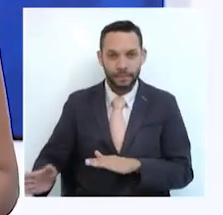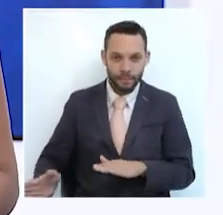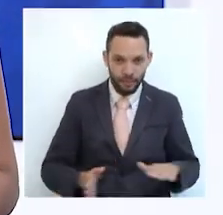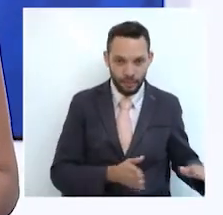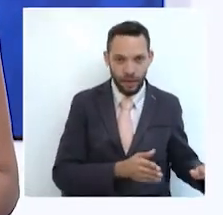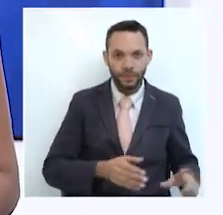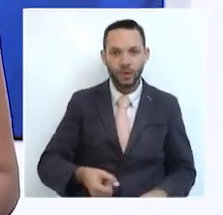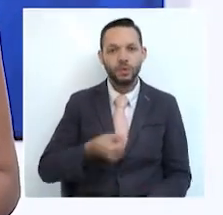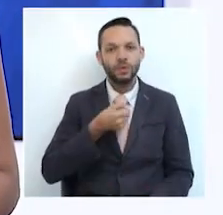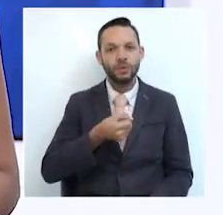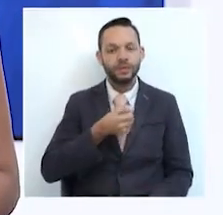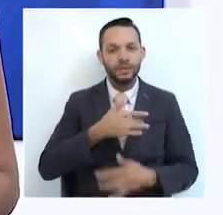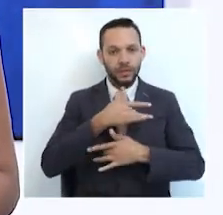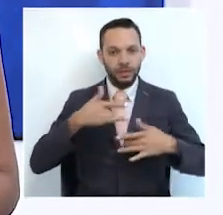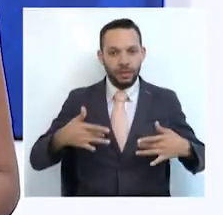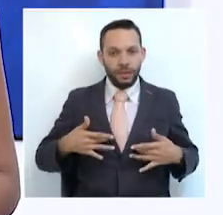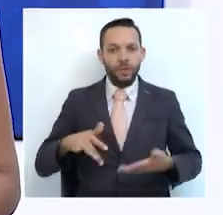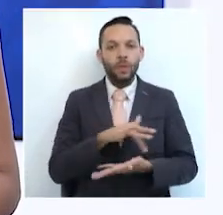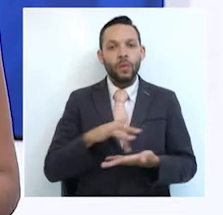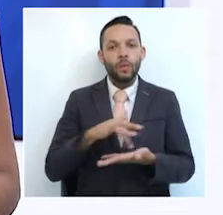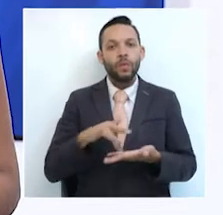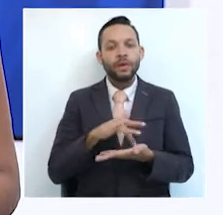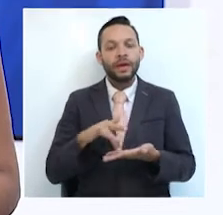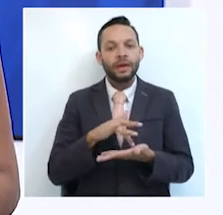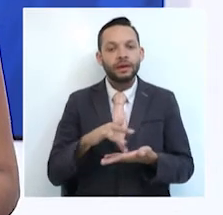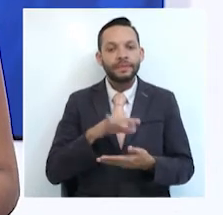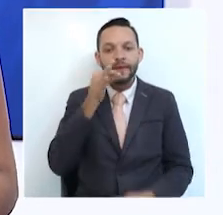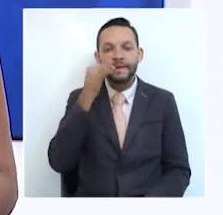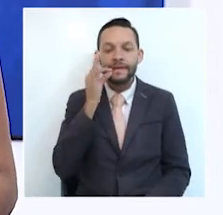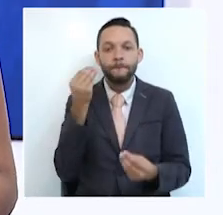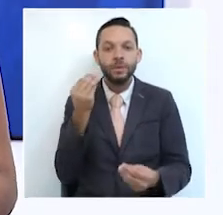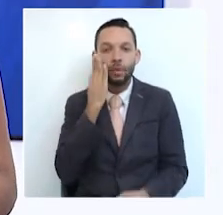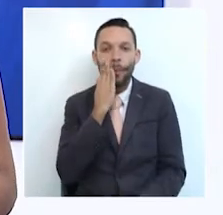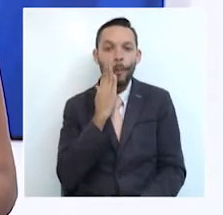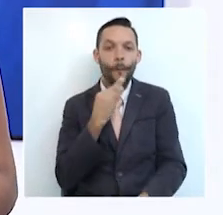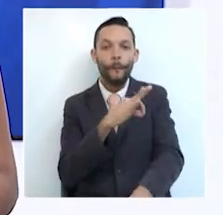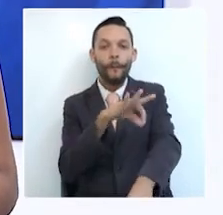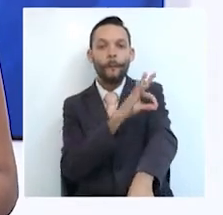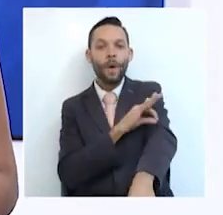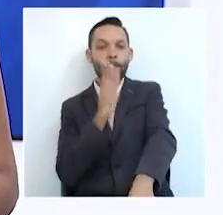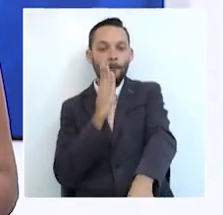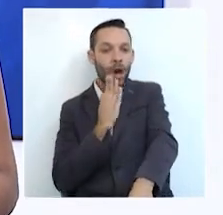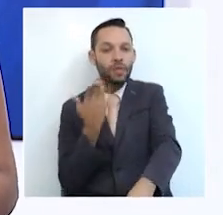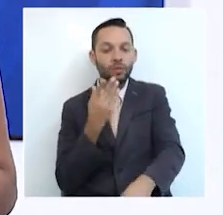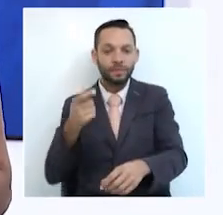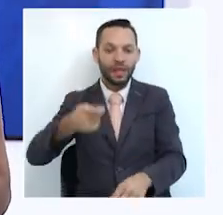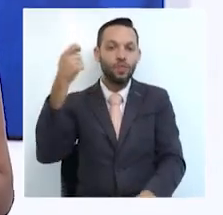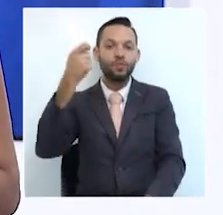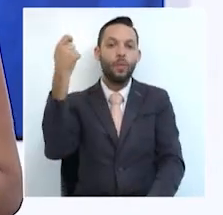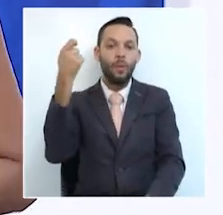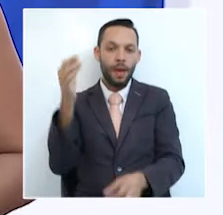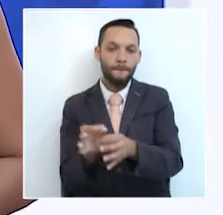Noticias de Salud. Se declaró la emergencia en Caldas por el aumento de brotes de dengue. El municipio con más contagios es La Dorada, con cerca de